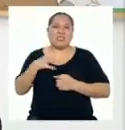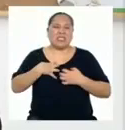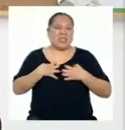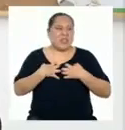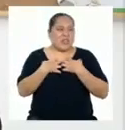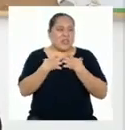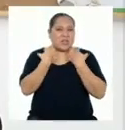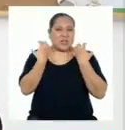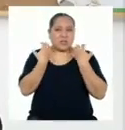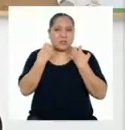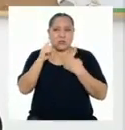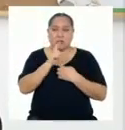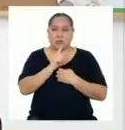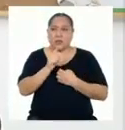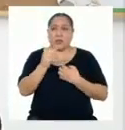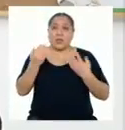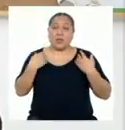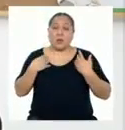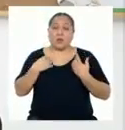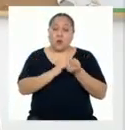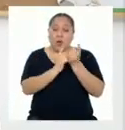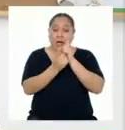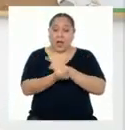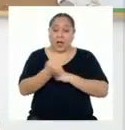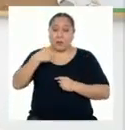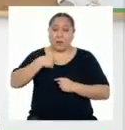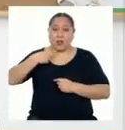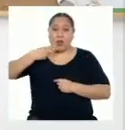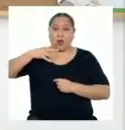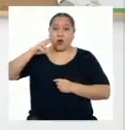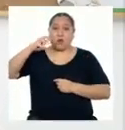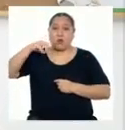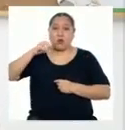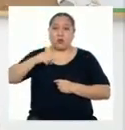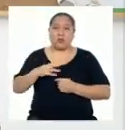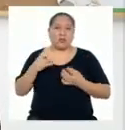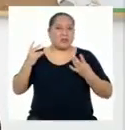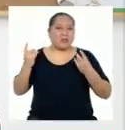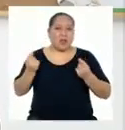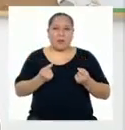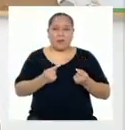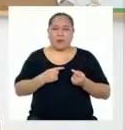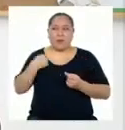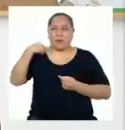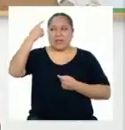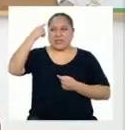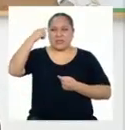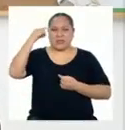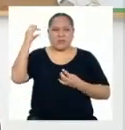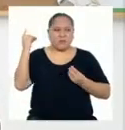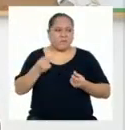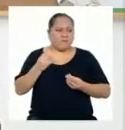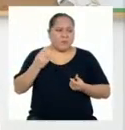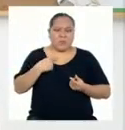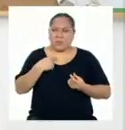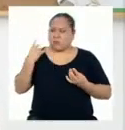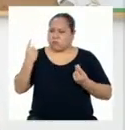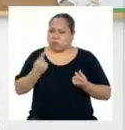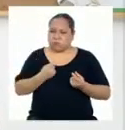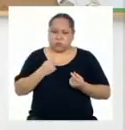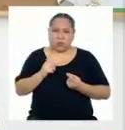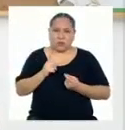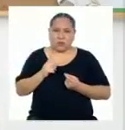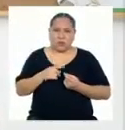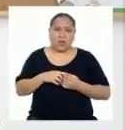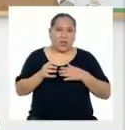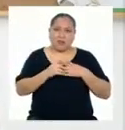Si tenemos una descompensación de estas hormonas, nos hacemos más vulnerables a pensar de forma más irracional y